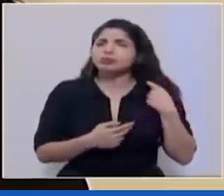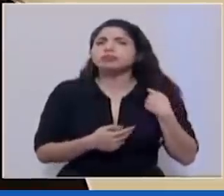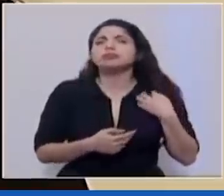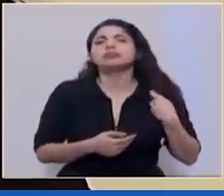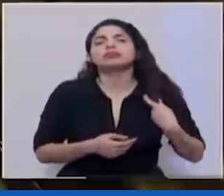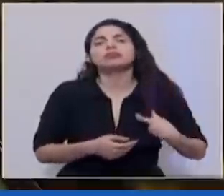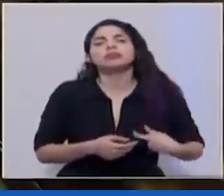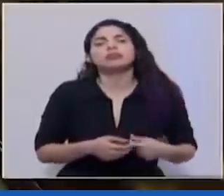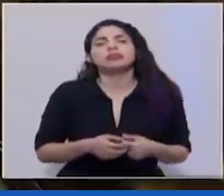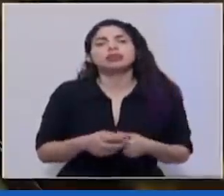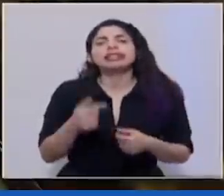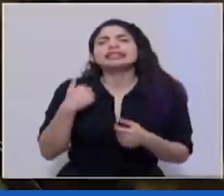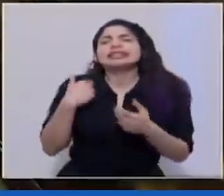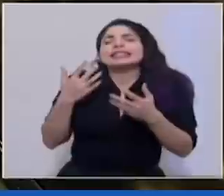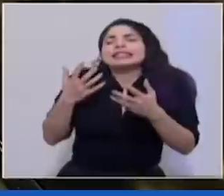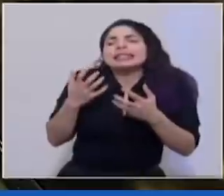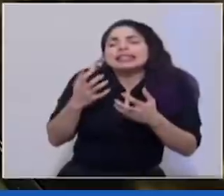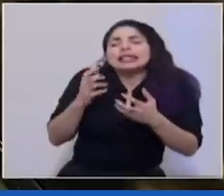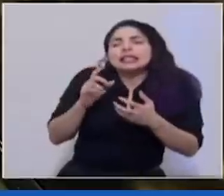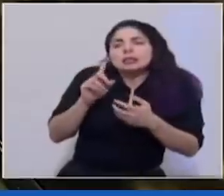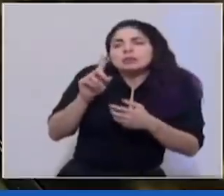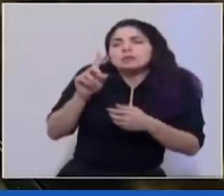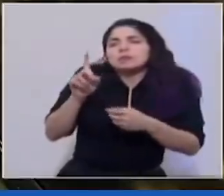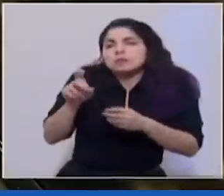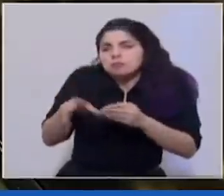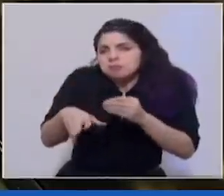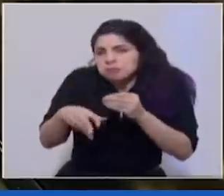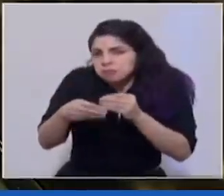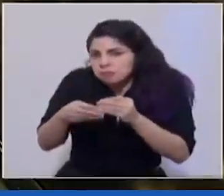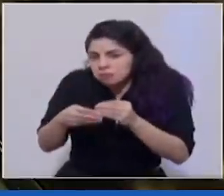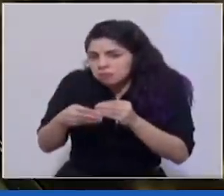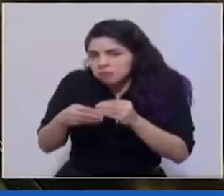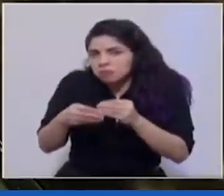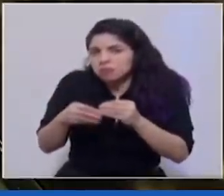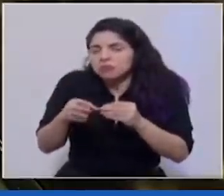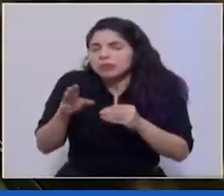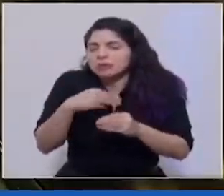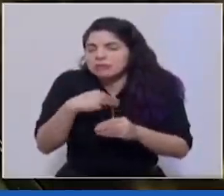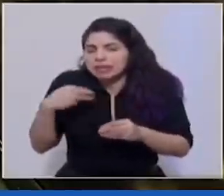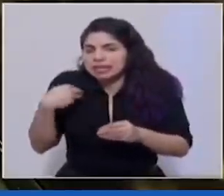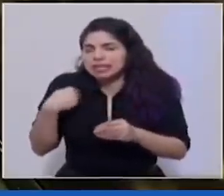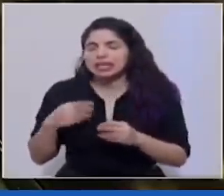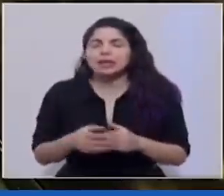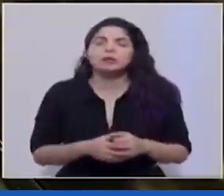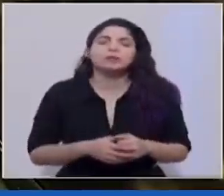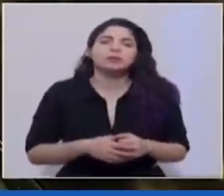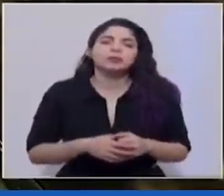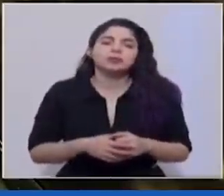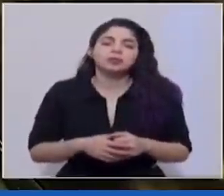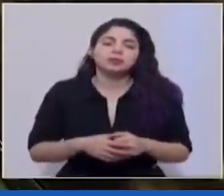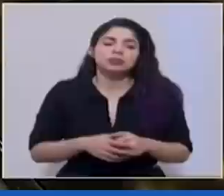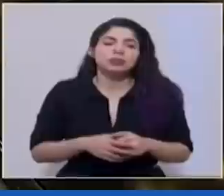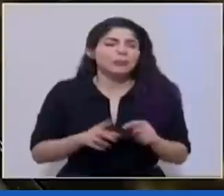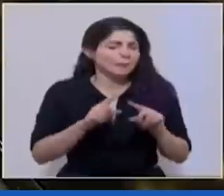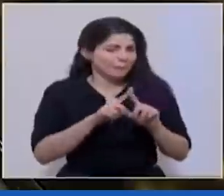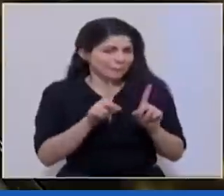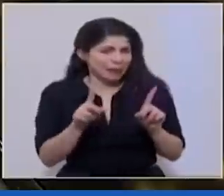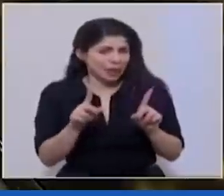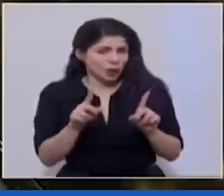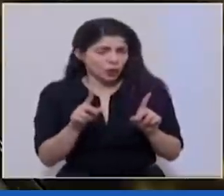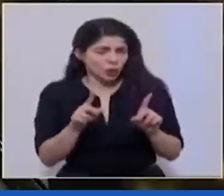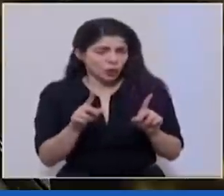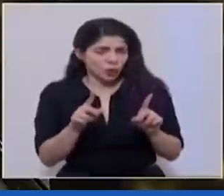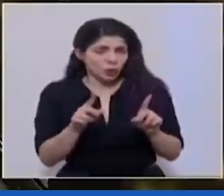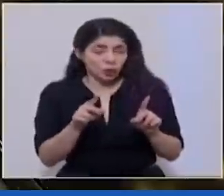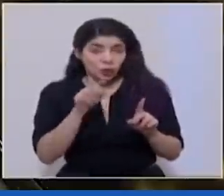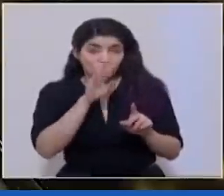si quisiera hacerle una adición de consulta en este sentido señora ministra pero según la